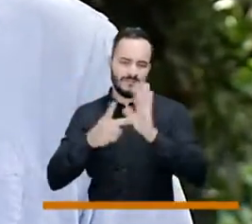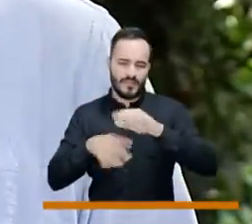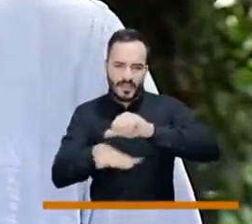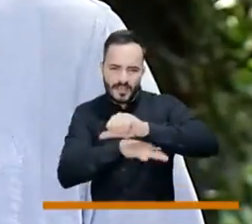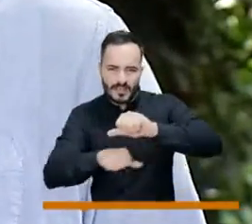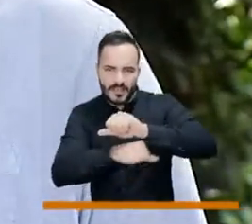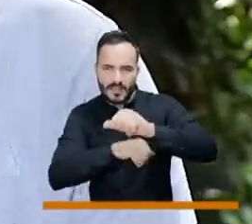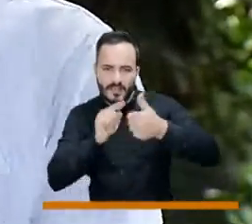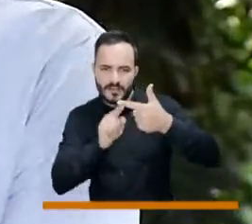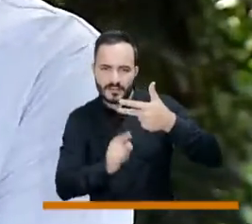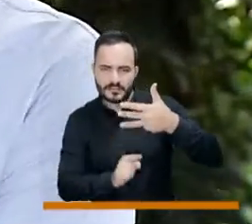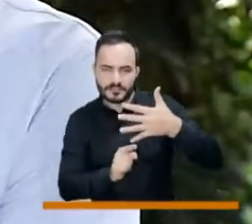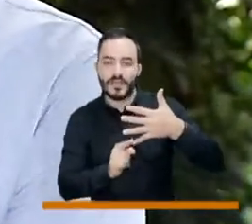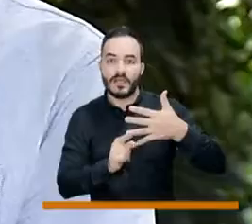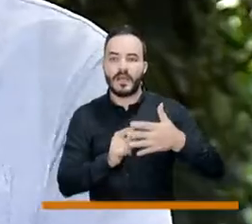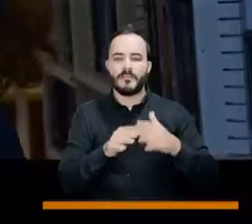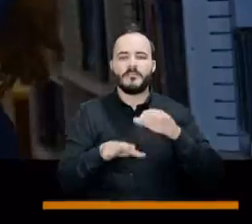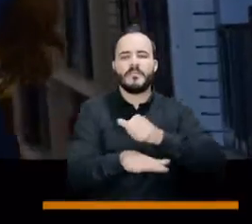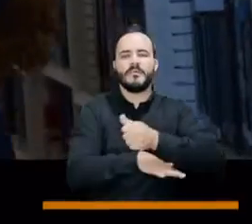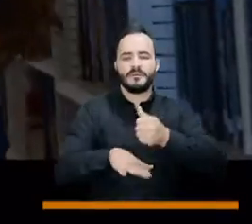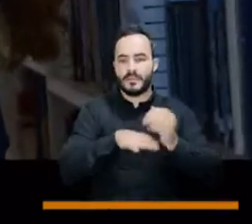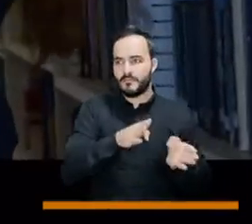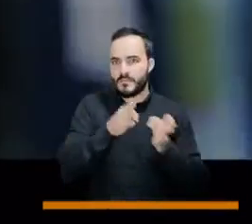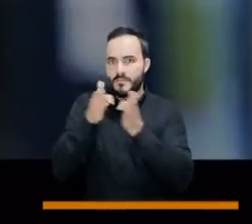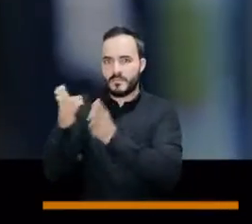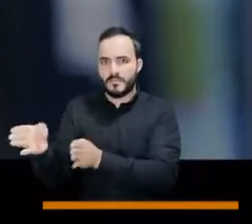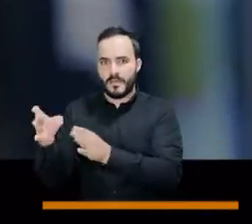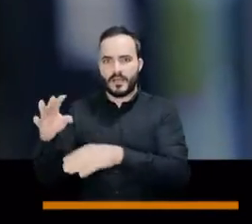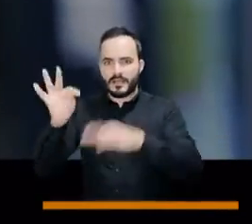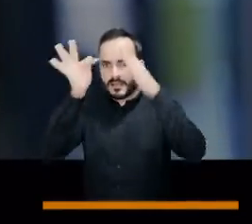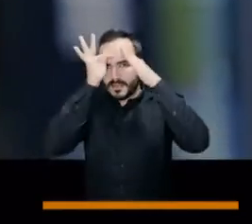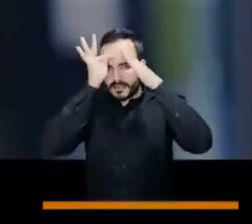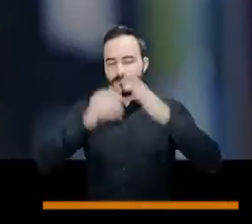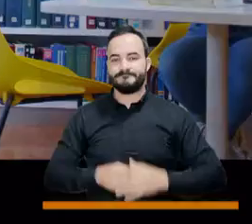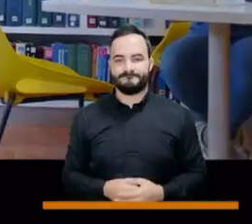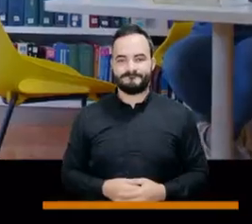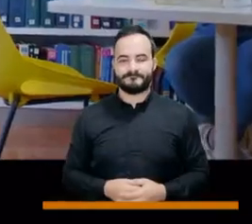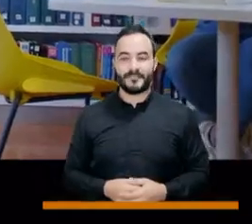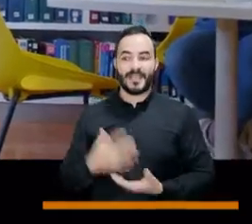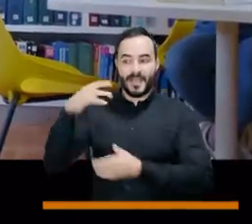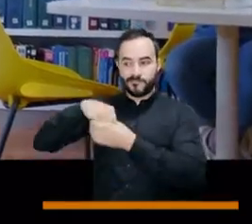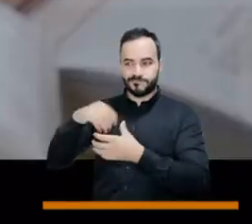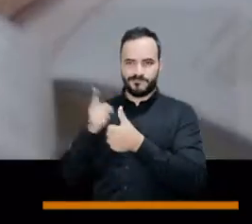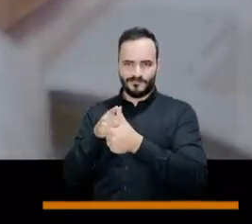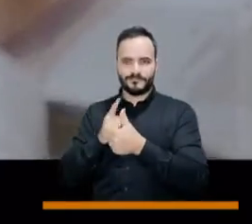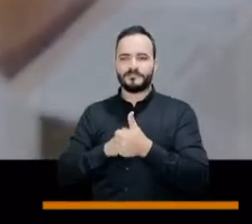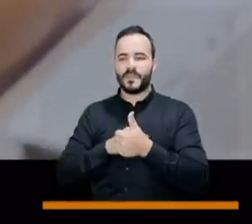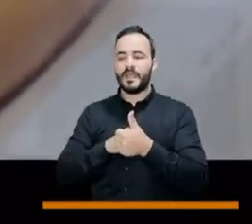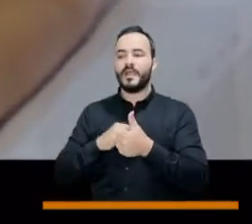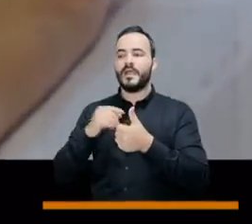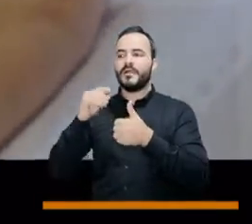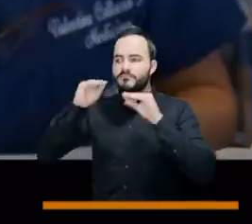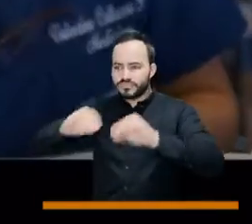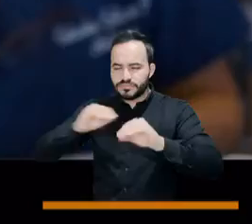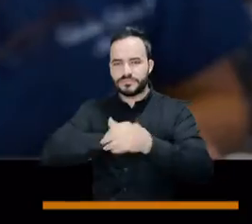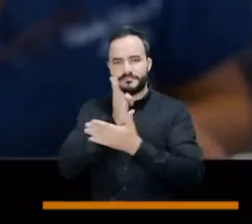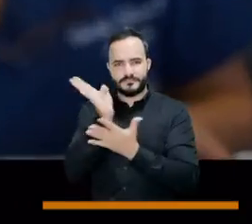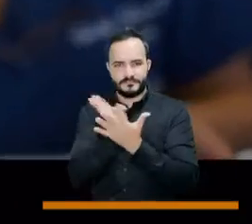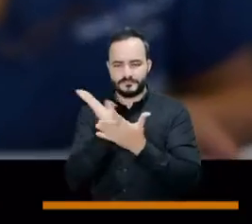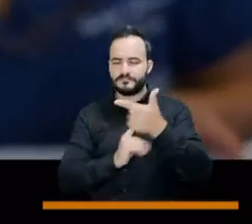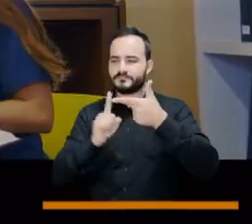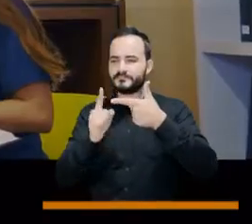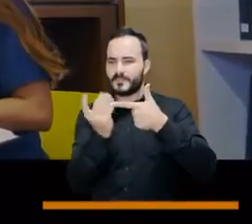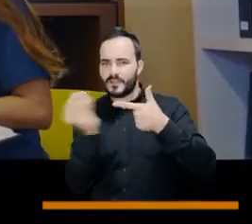básicas hasta las áreas clínicas. El centro de prácticas, los programas de extensión, los grupos de investigación de